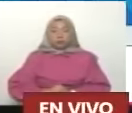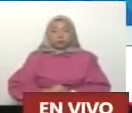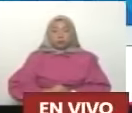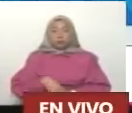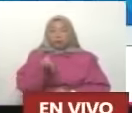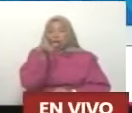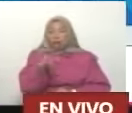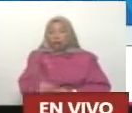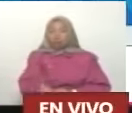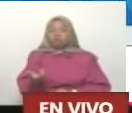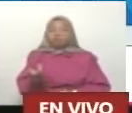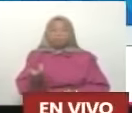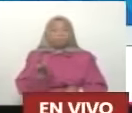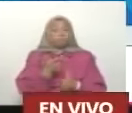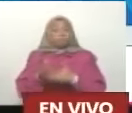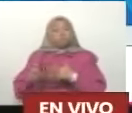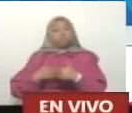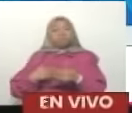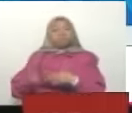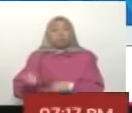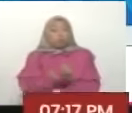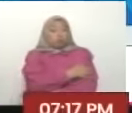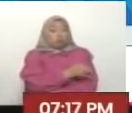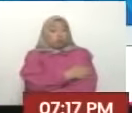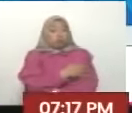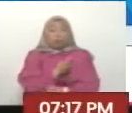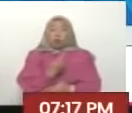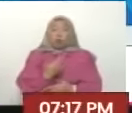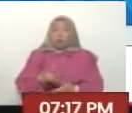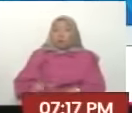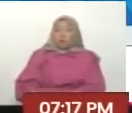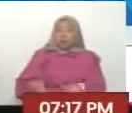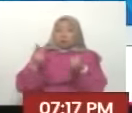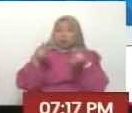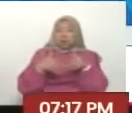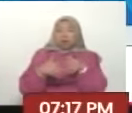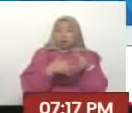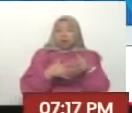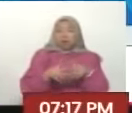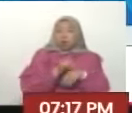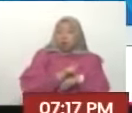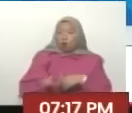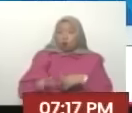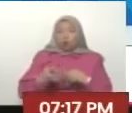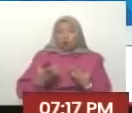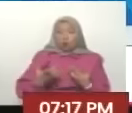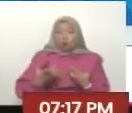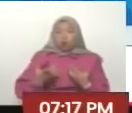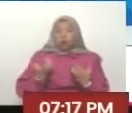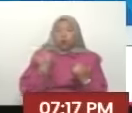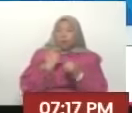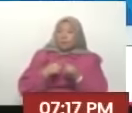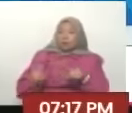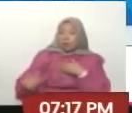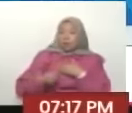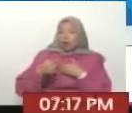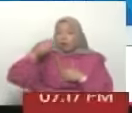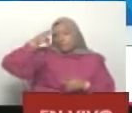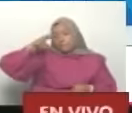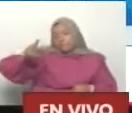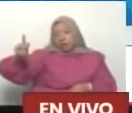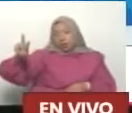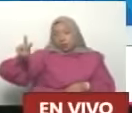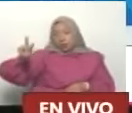extremista de derecha lo hizo bajo autorización y orden de los Estados Unidos de Norteamérica para atacar a México para